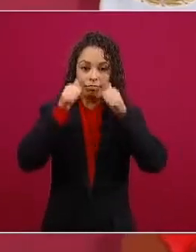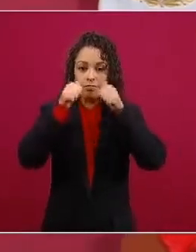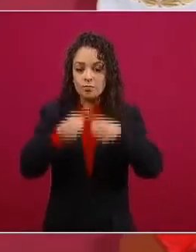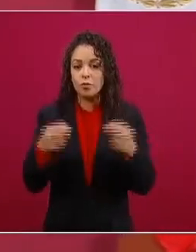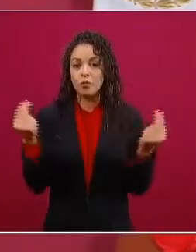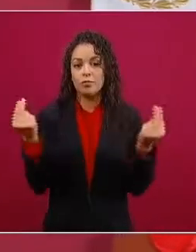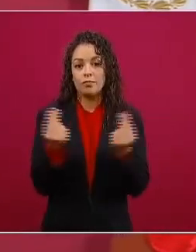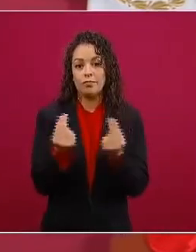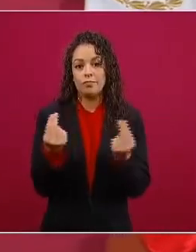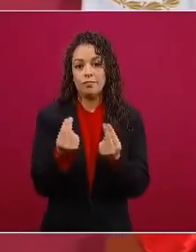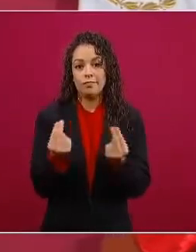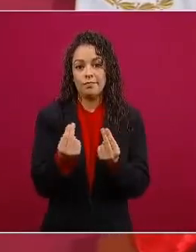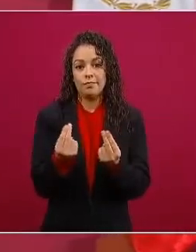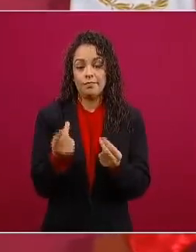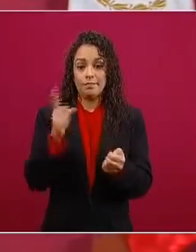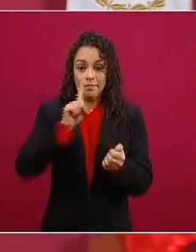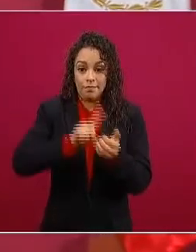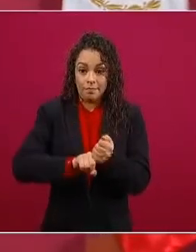y se pensó